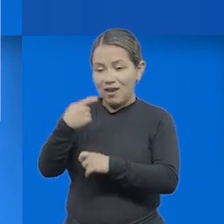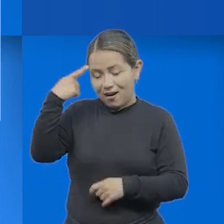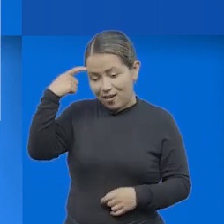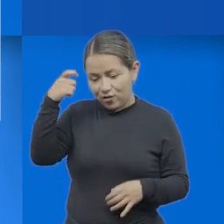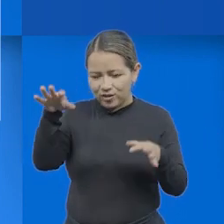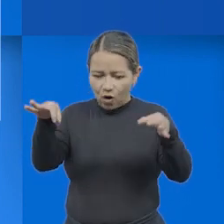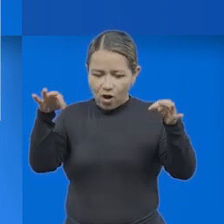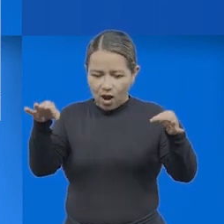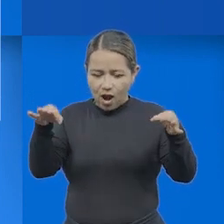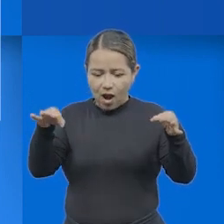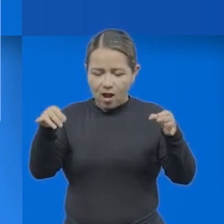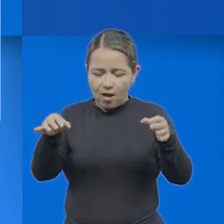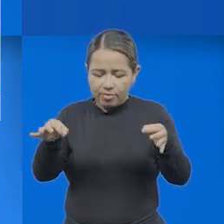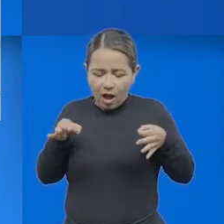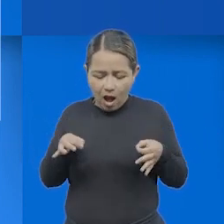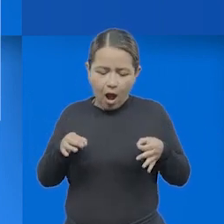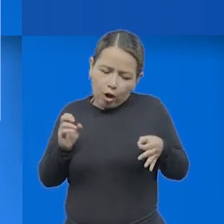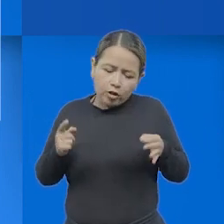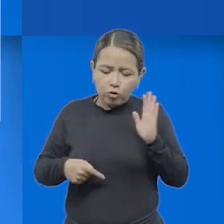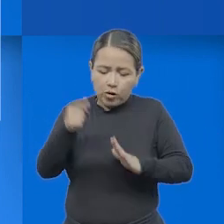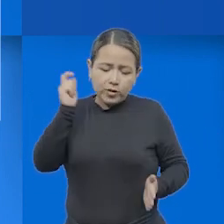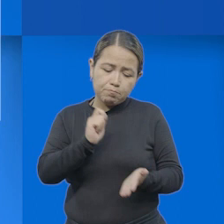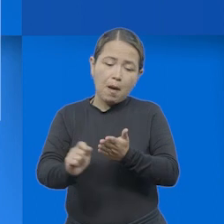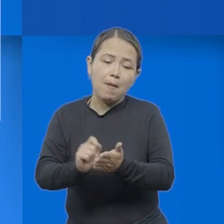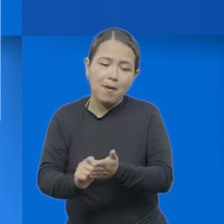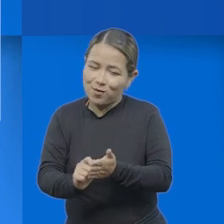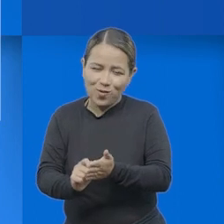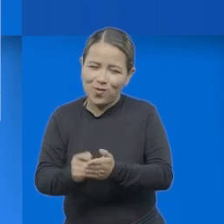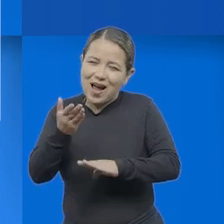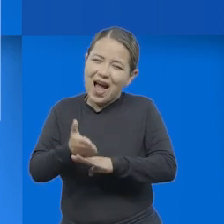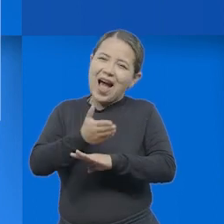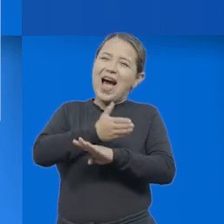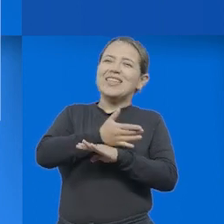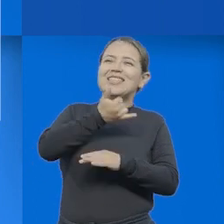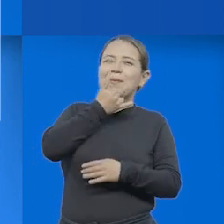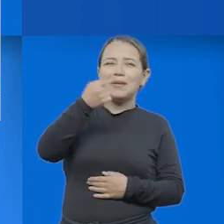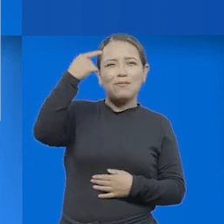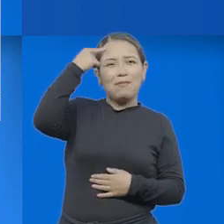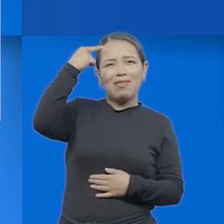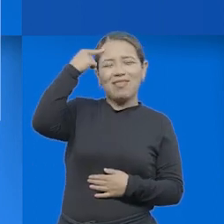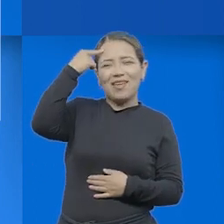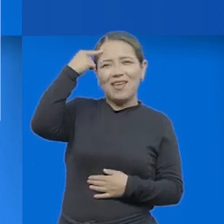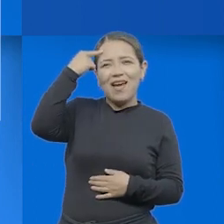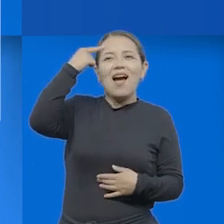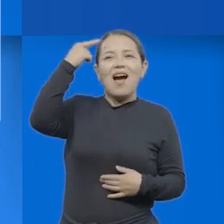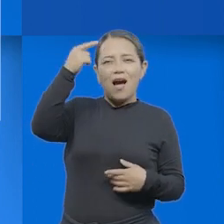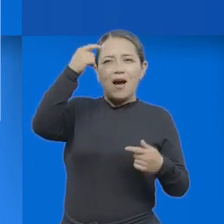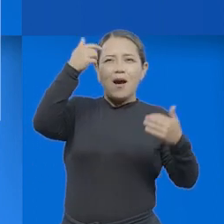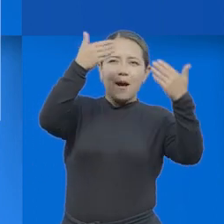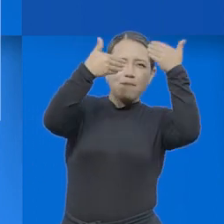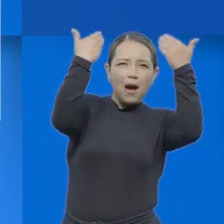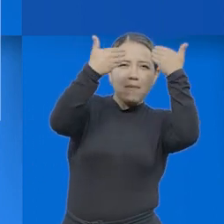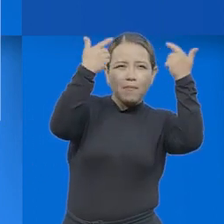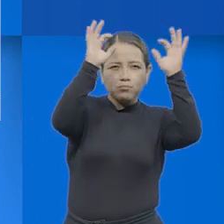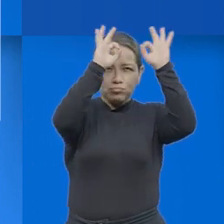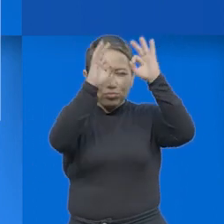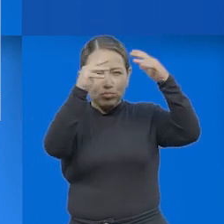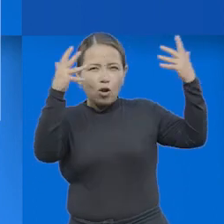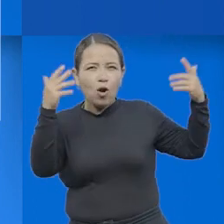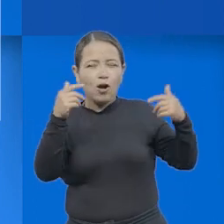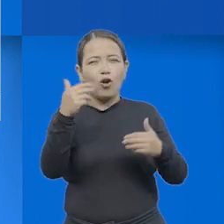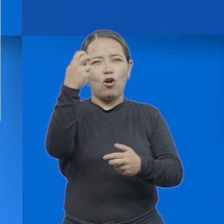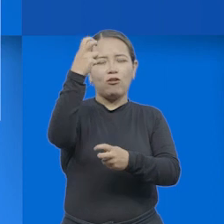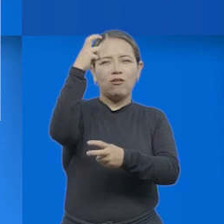únicamente recibirla y comenzar a redactar, viene un proceso anterior y que envuelve estas estrategias